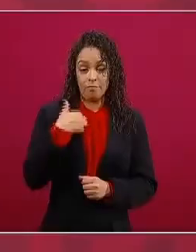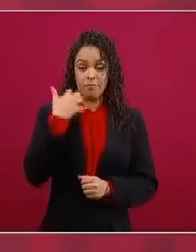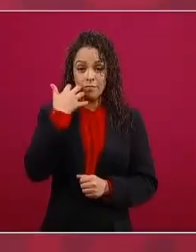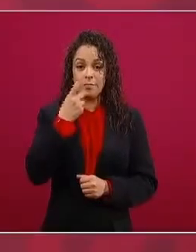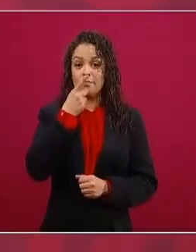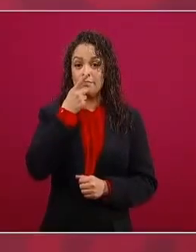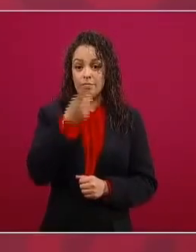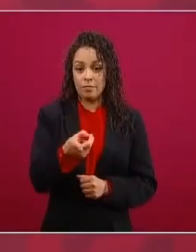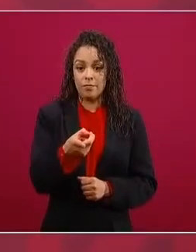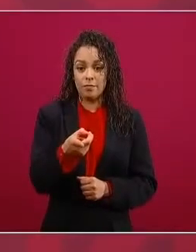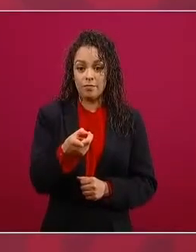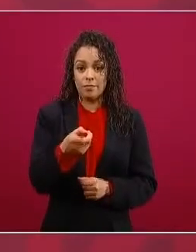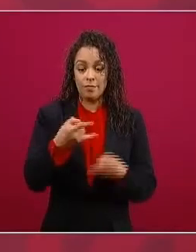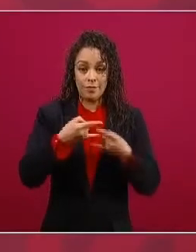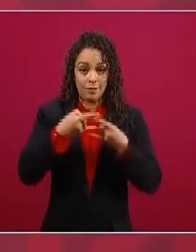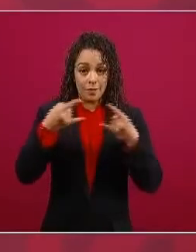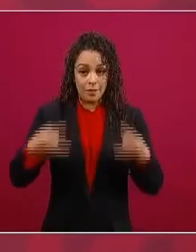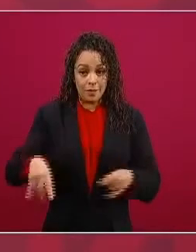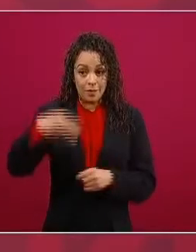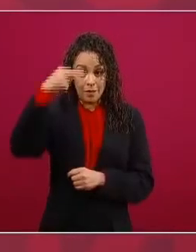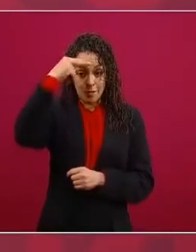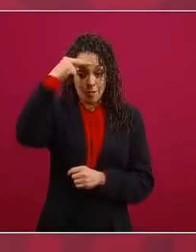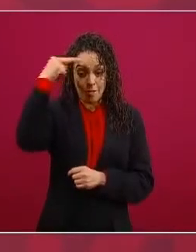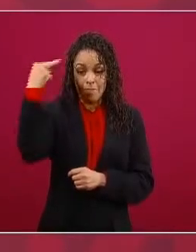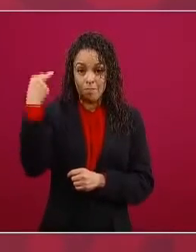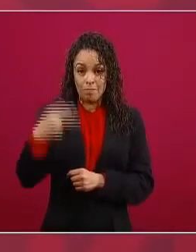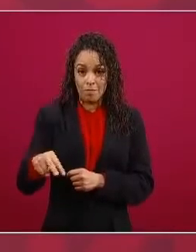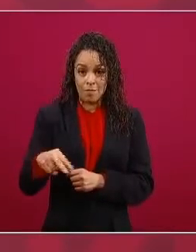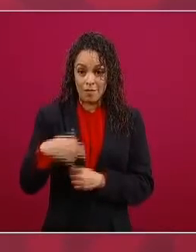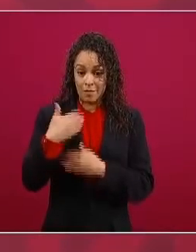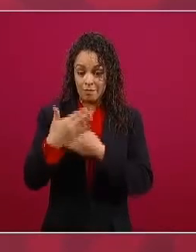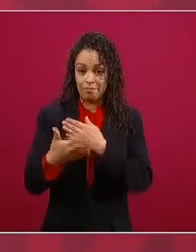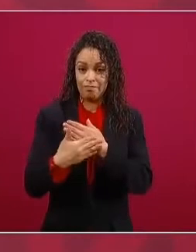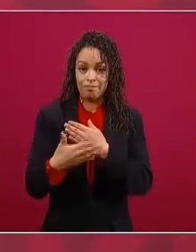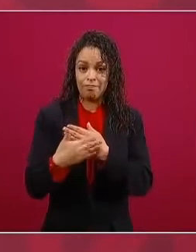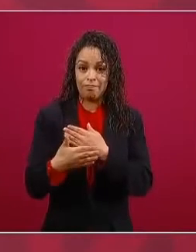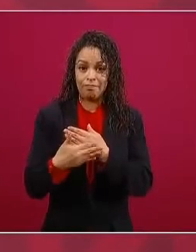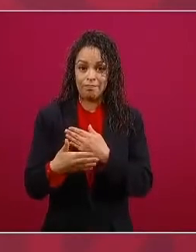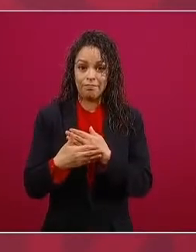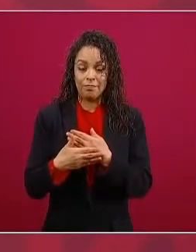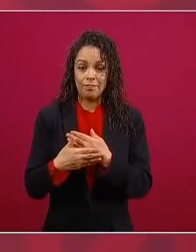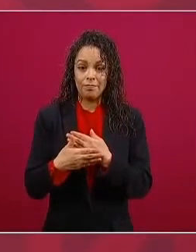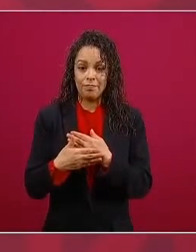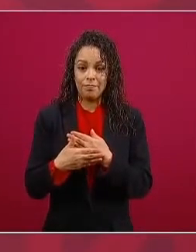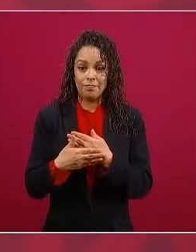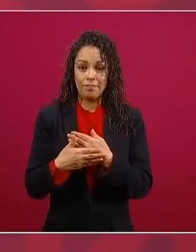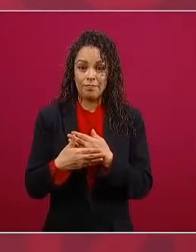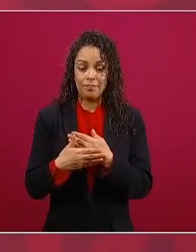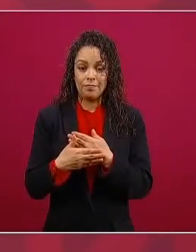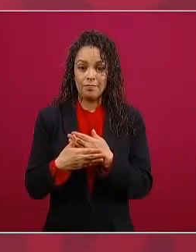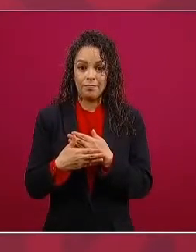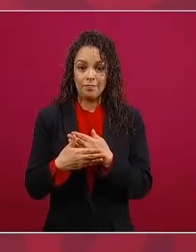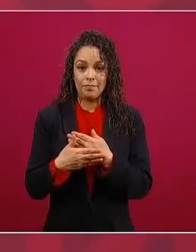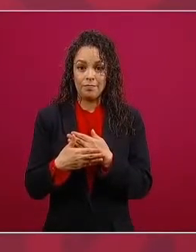de la historia de México el que nos está tocando vivir